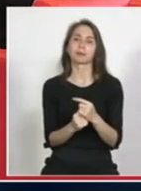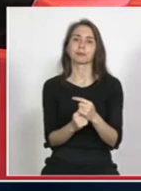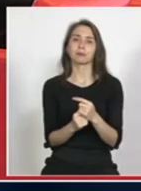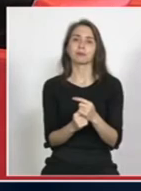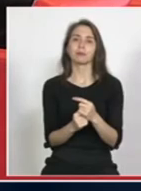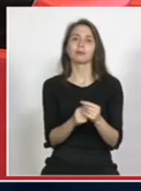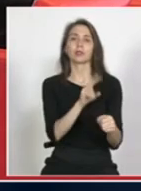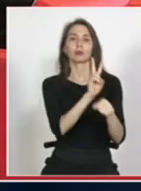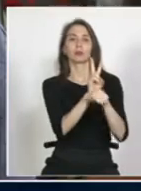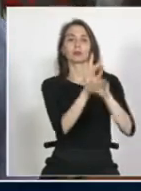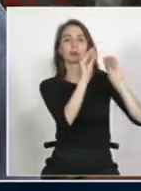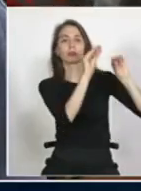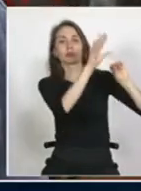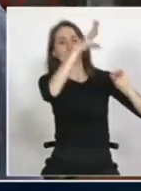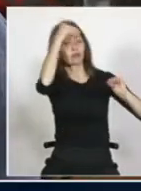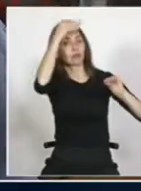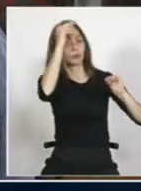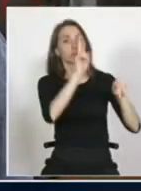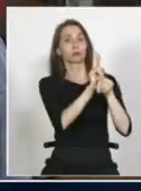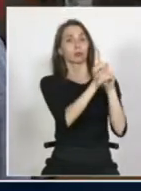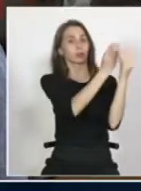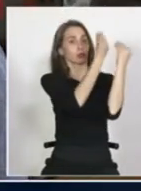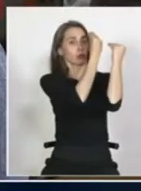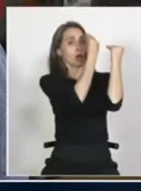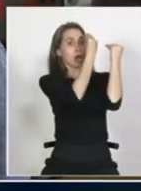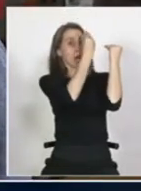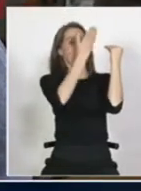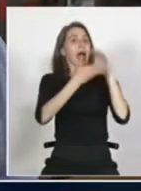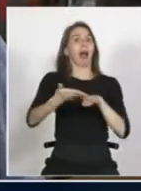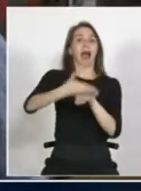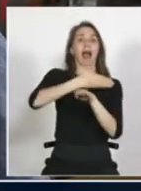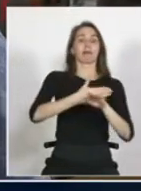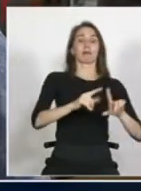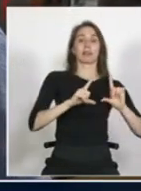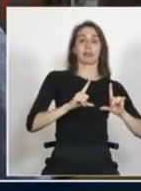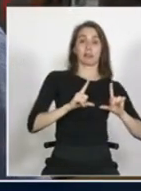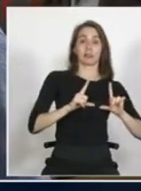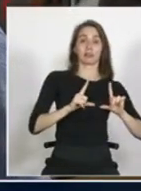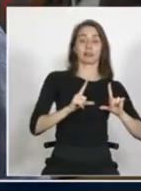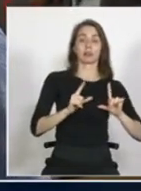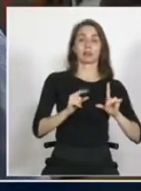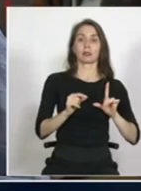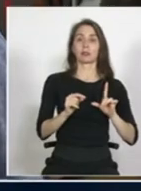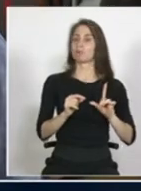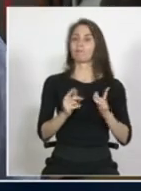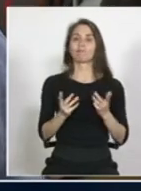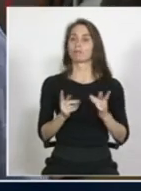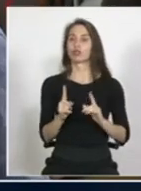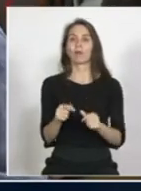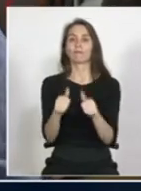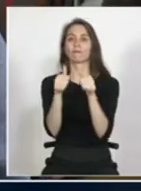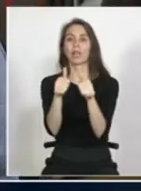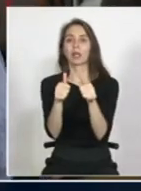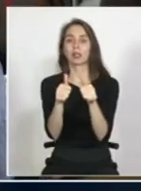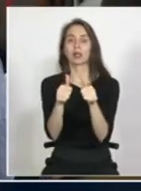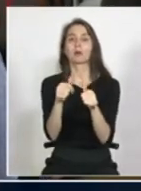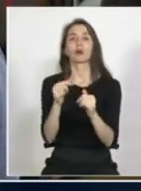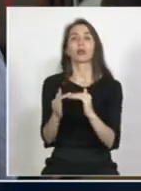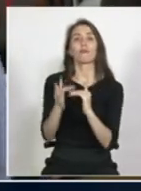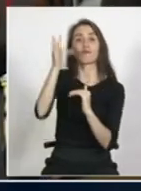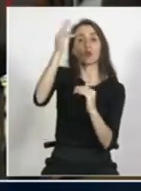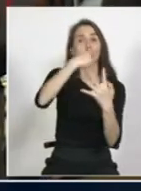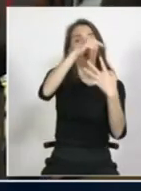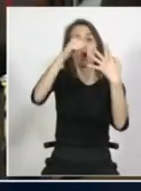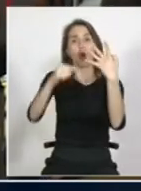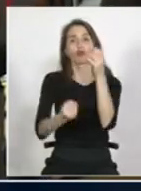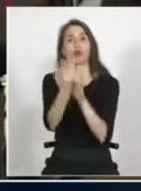formación docente la formación docente hoy día no está siendo como eficaz en los desafíos de futuro por ejemplo